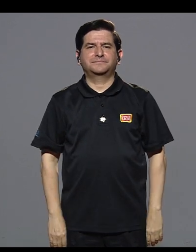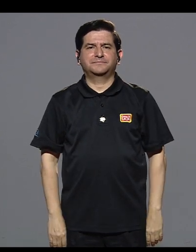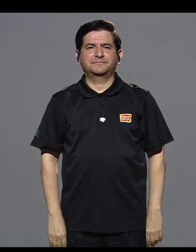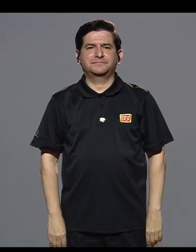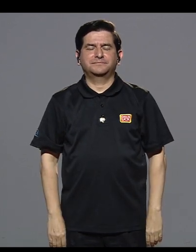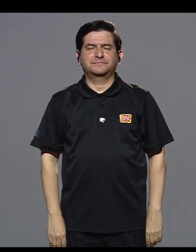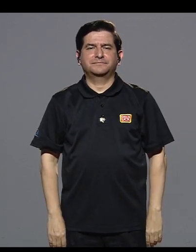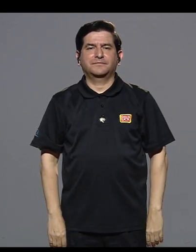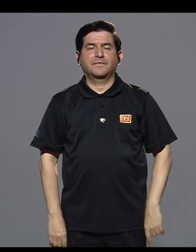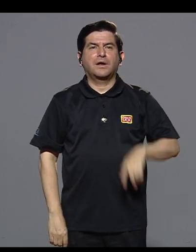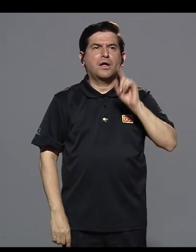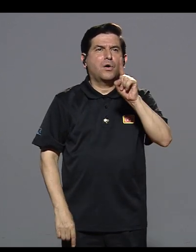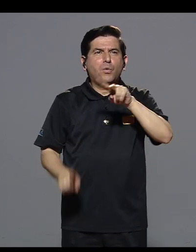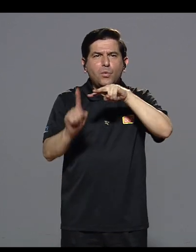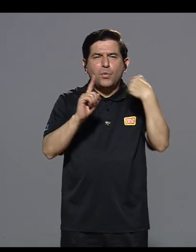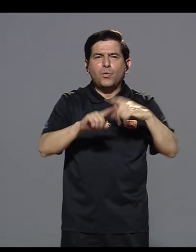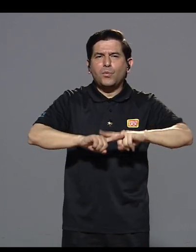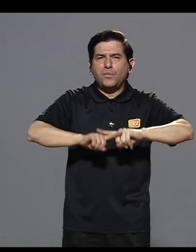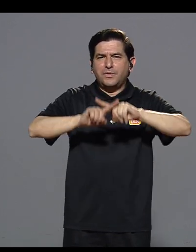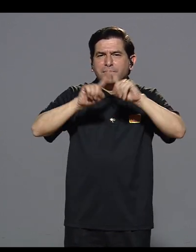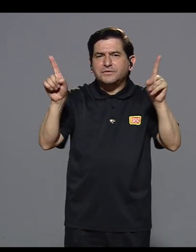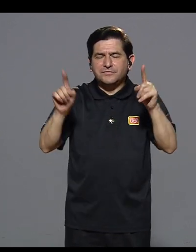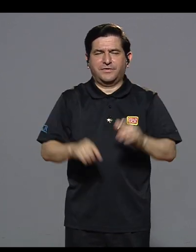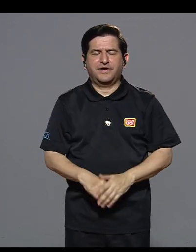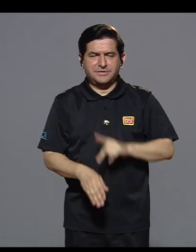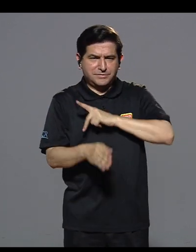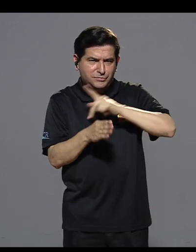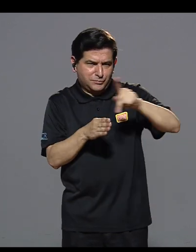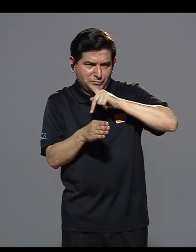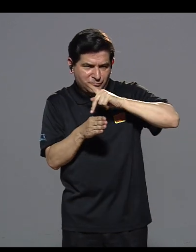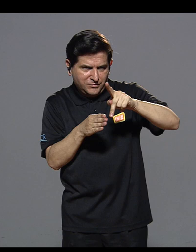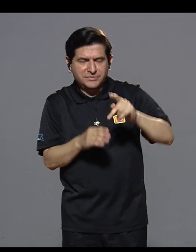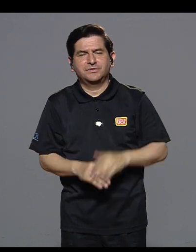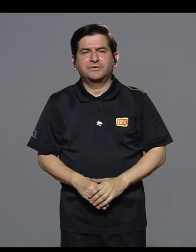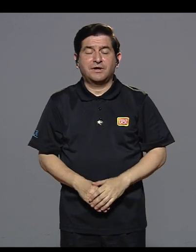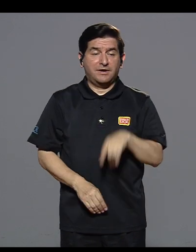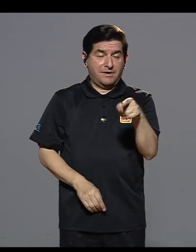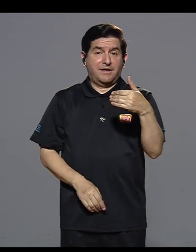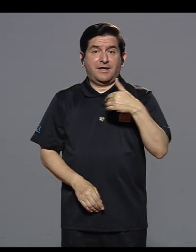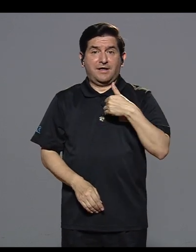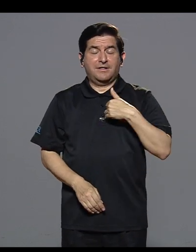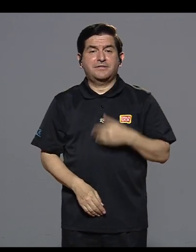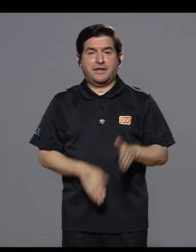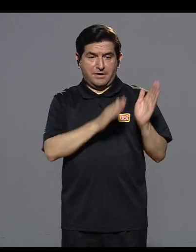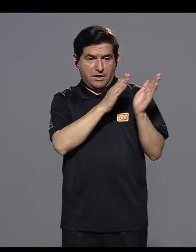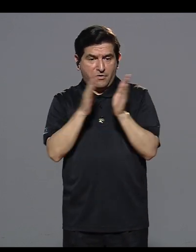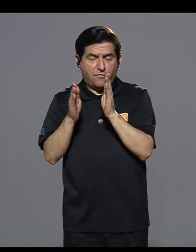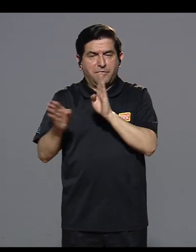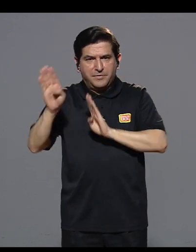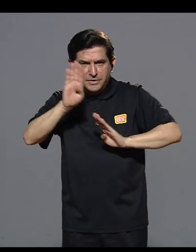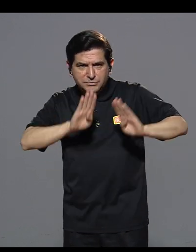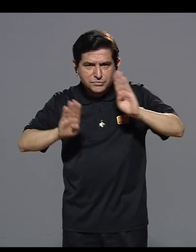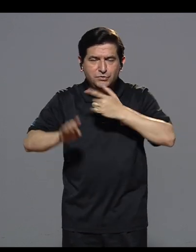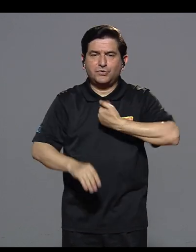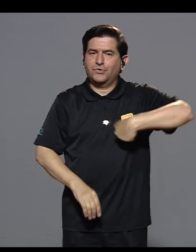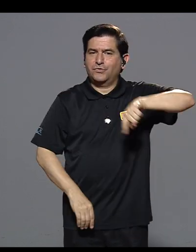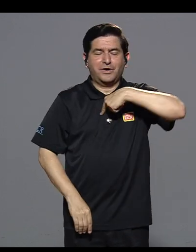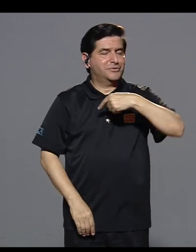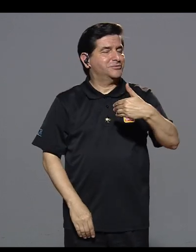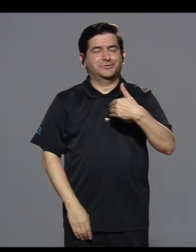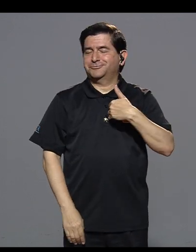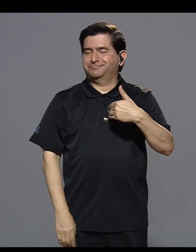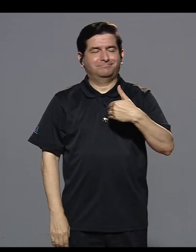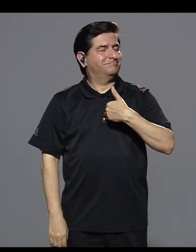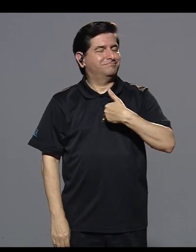Es una visión diferente desde el punto de vista profesional, dado que él tiene una formación en el área de biología que nosotros no tenemos.